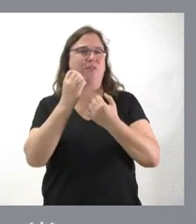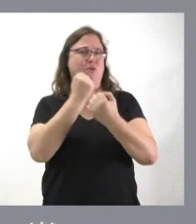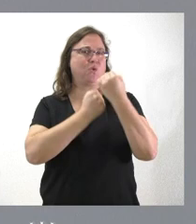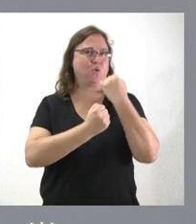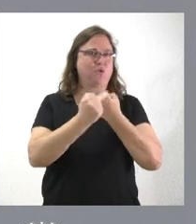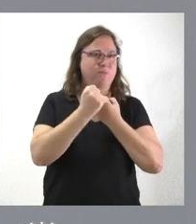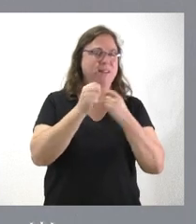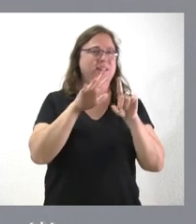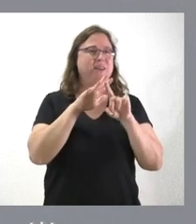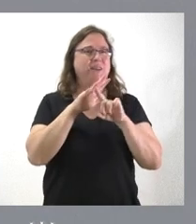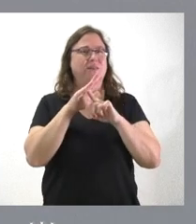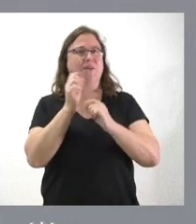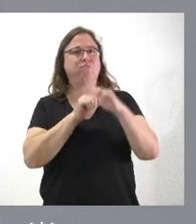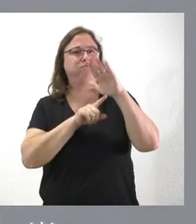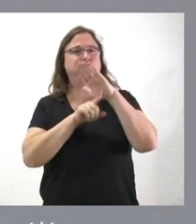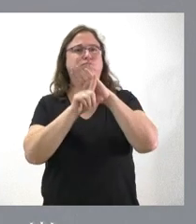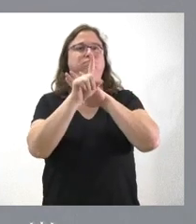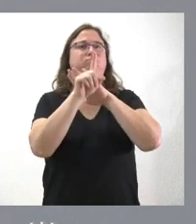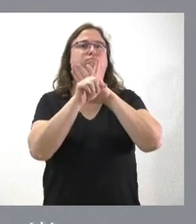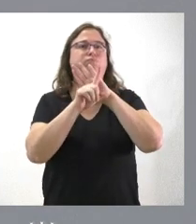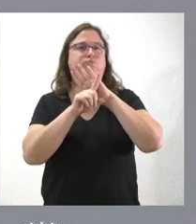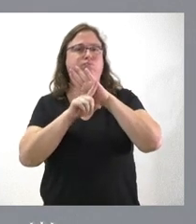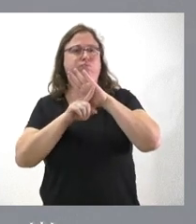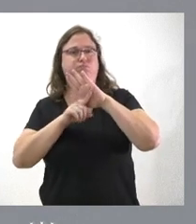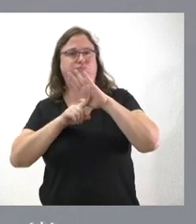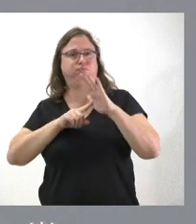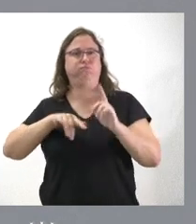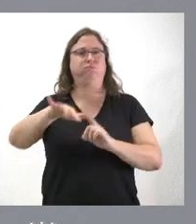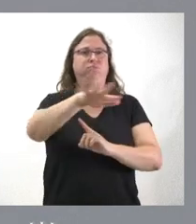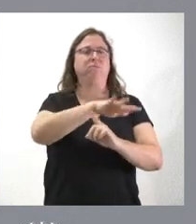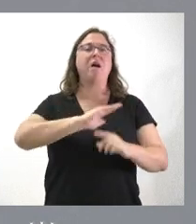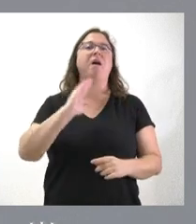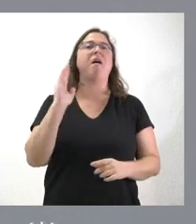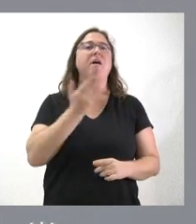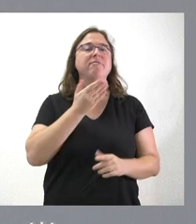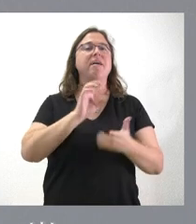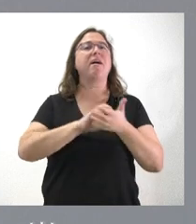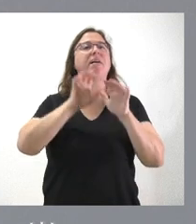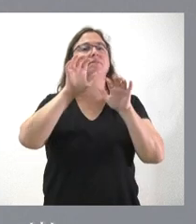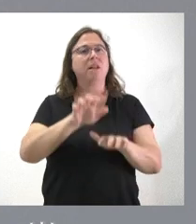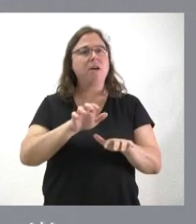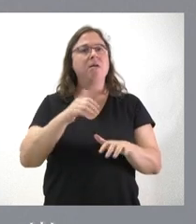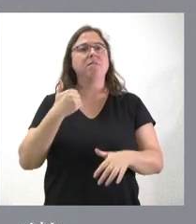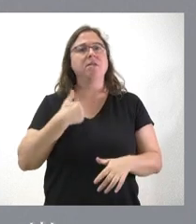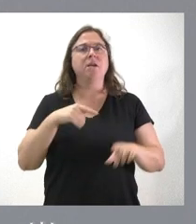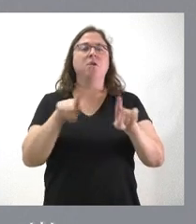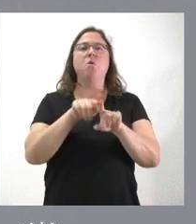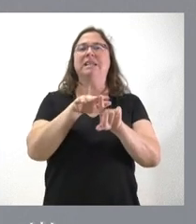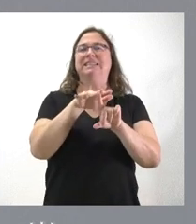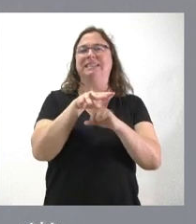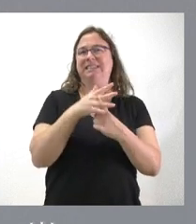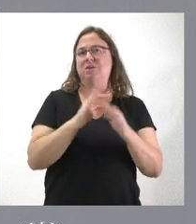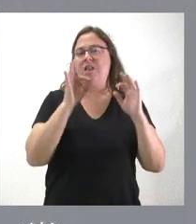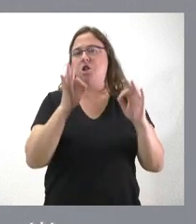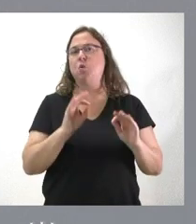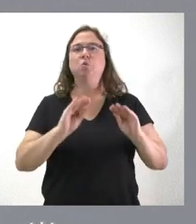y de esa aceleración que se vive en nuestro entorno y que también nos afecta, Castilla y León tiene unas circunstancias en